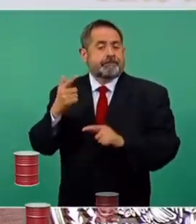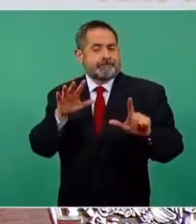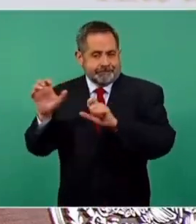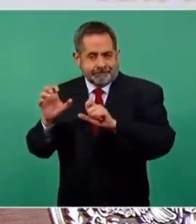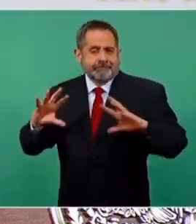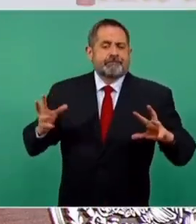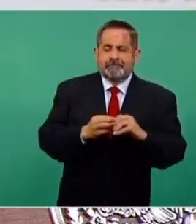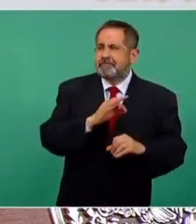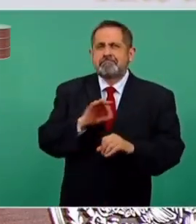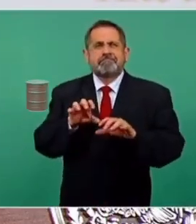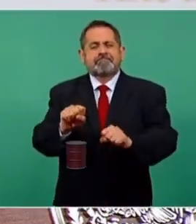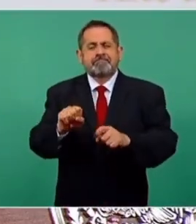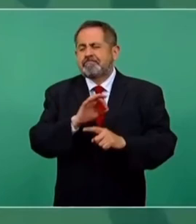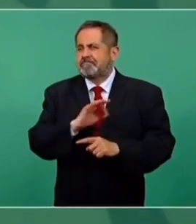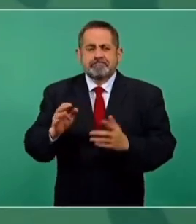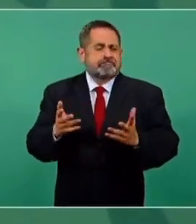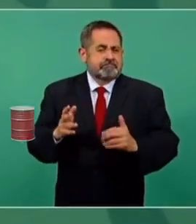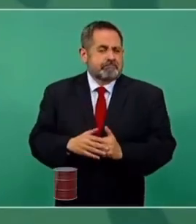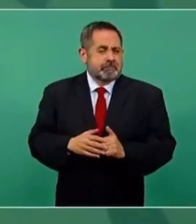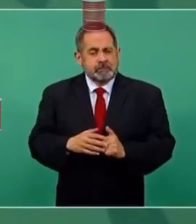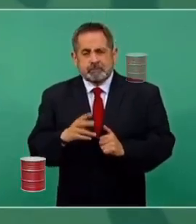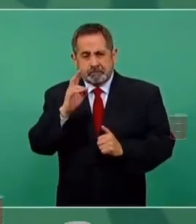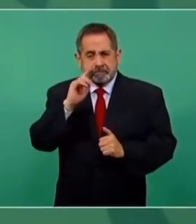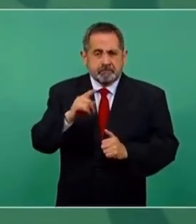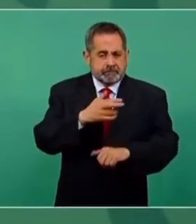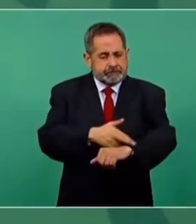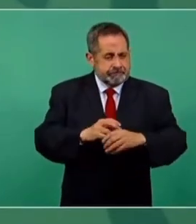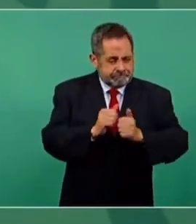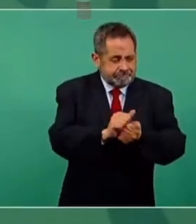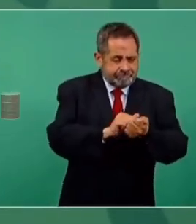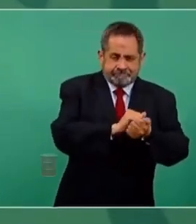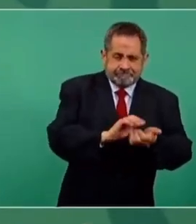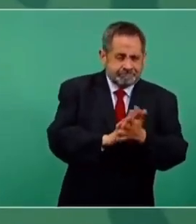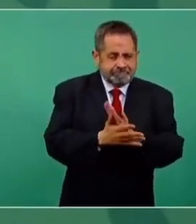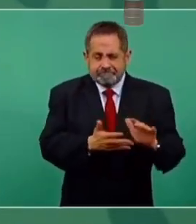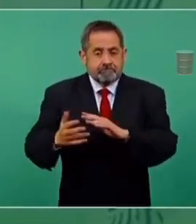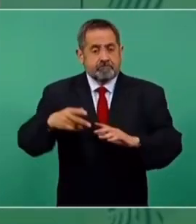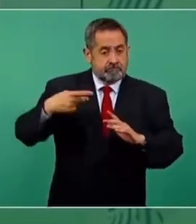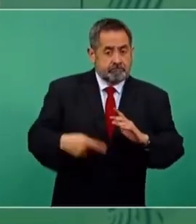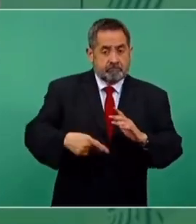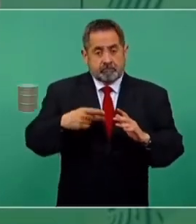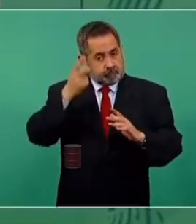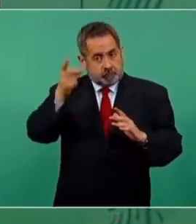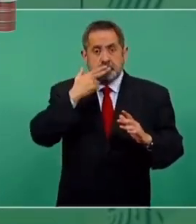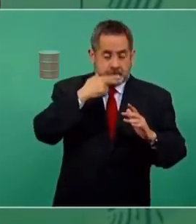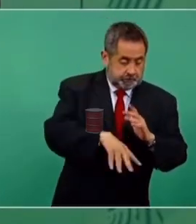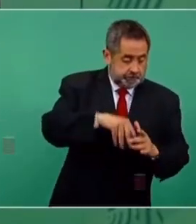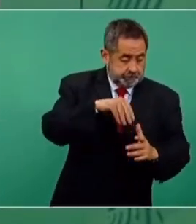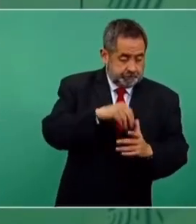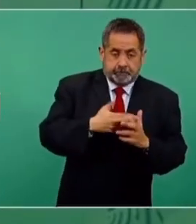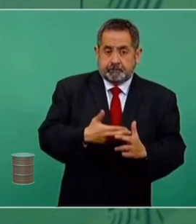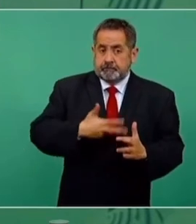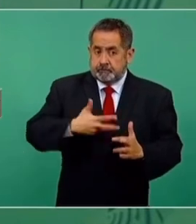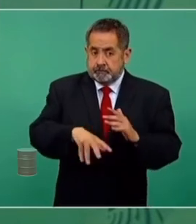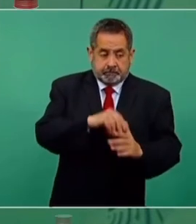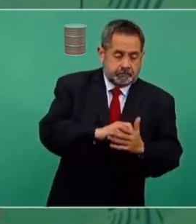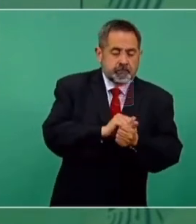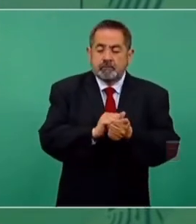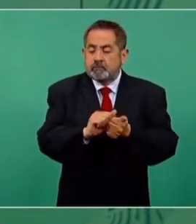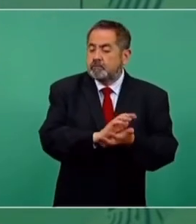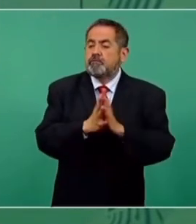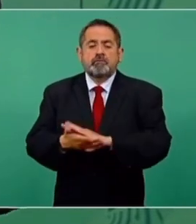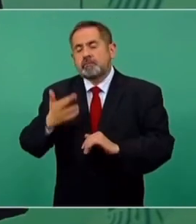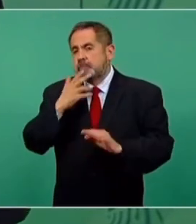adicionales. Vamos a estar ya en condiciones de procesar toda nuestra materia prima. Esperemos que esto